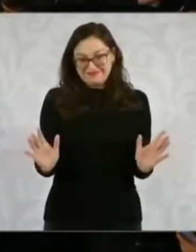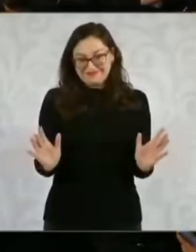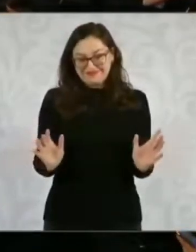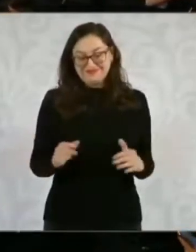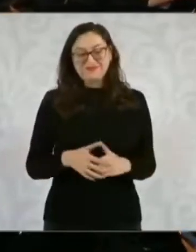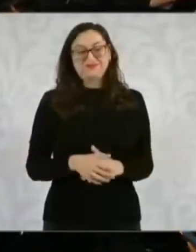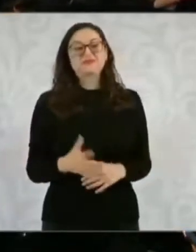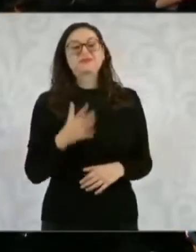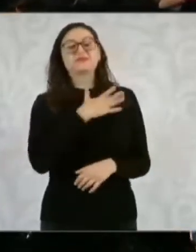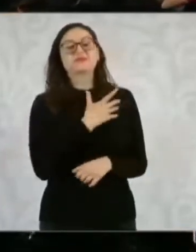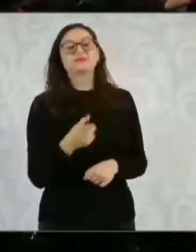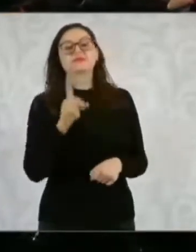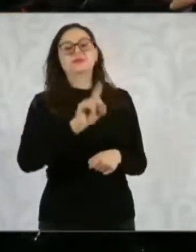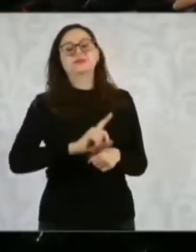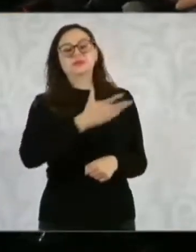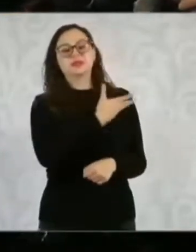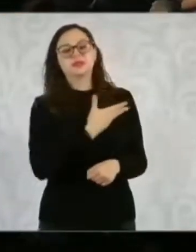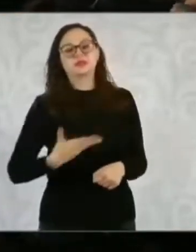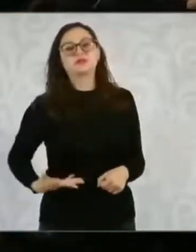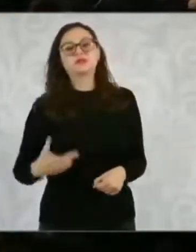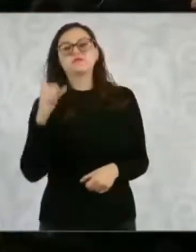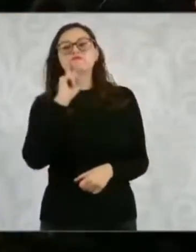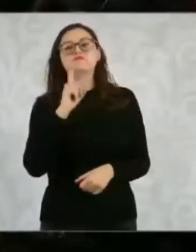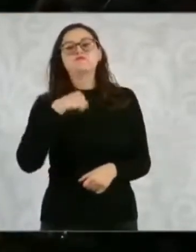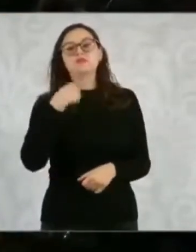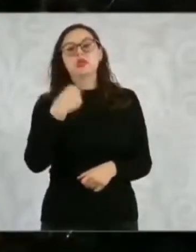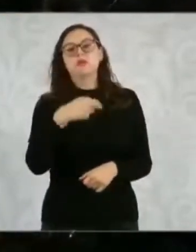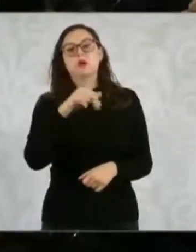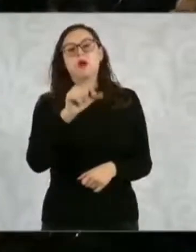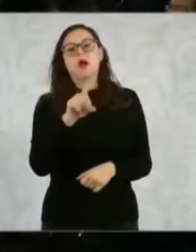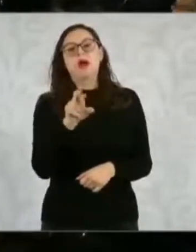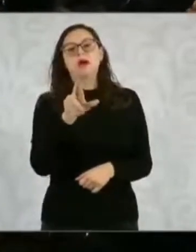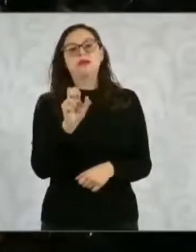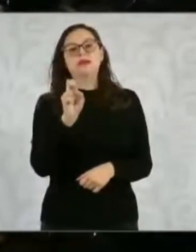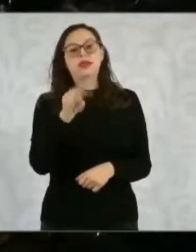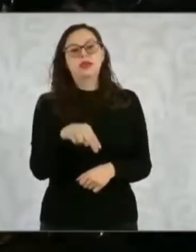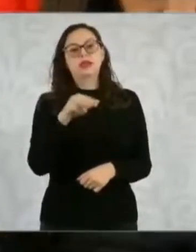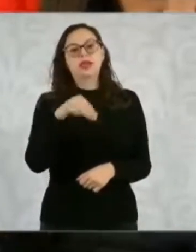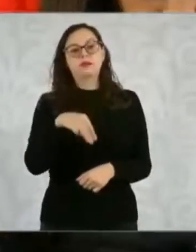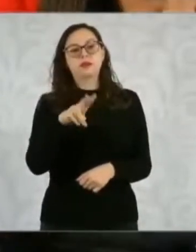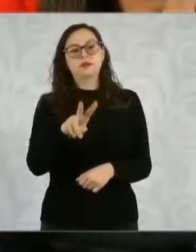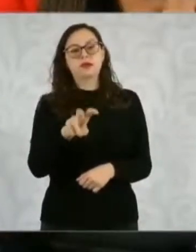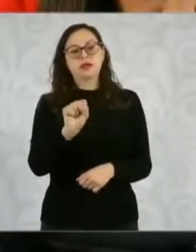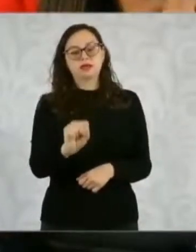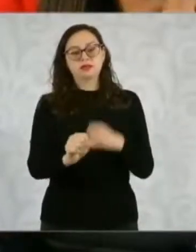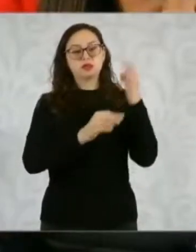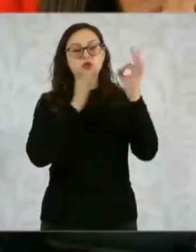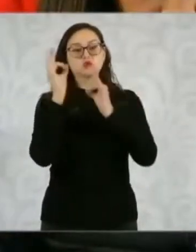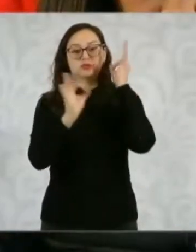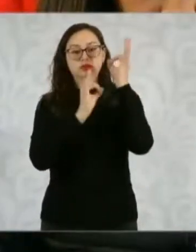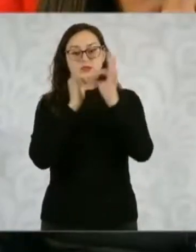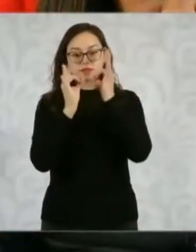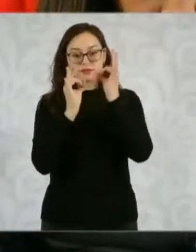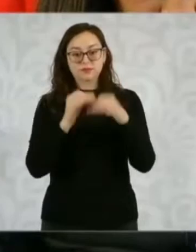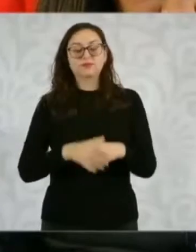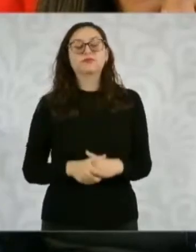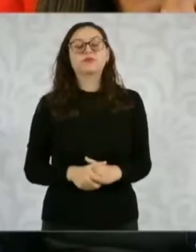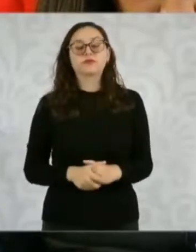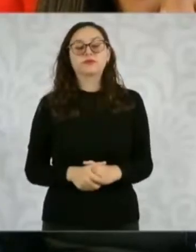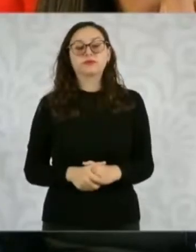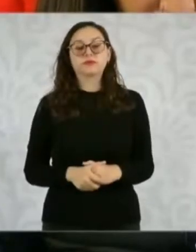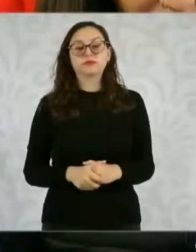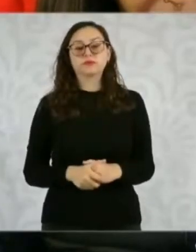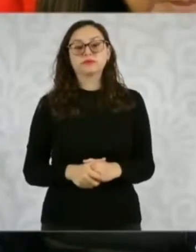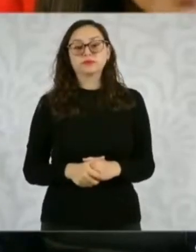Buenos días, Presidenta. Adrián de MBS de Noticias. Preguntarle respecto a esta parte del proceso de